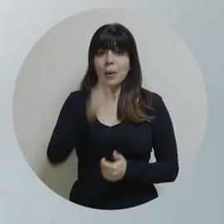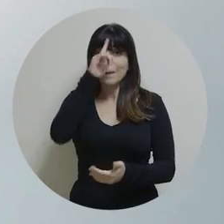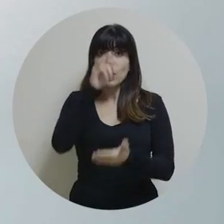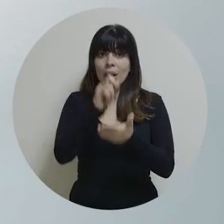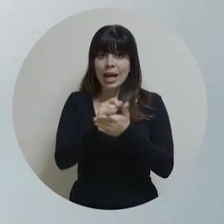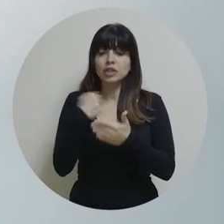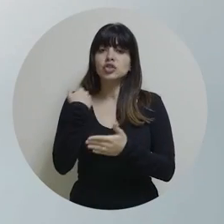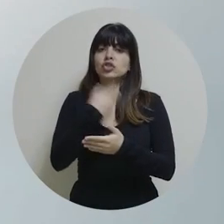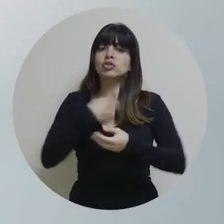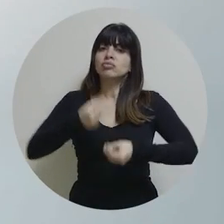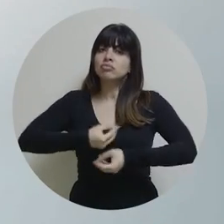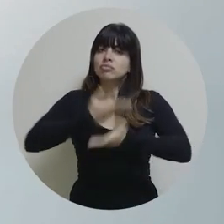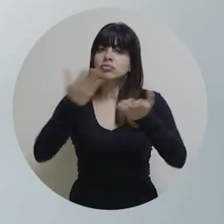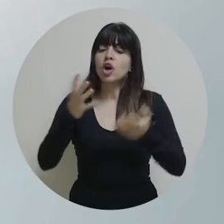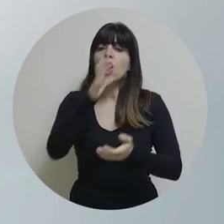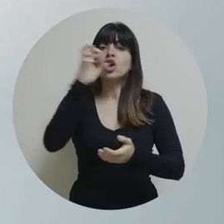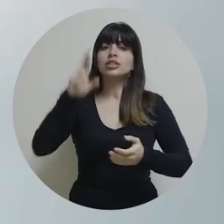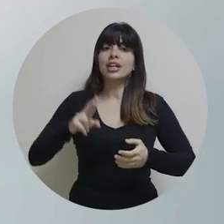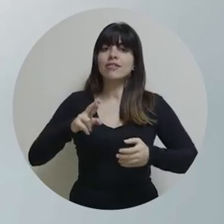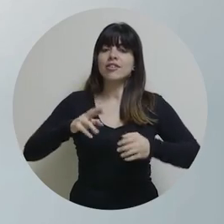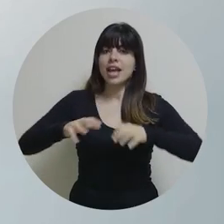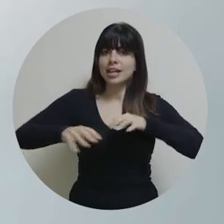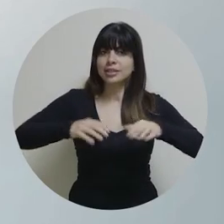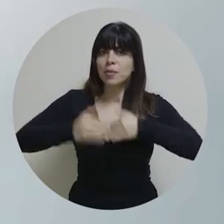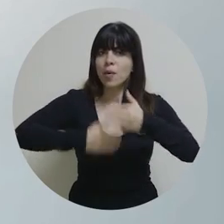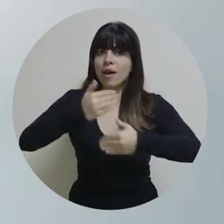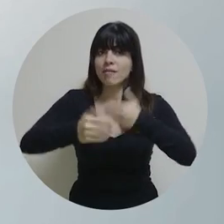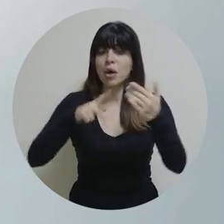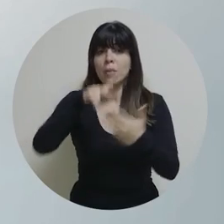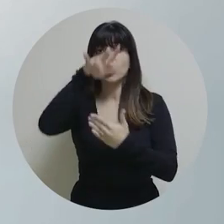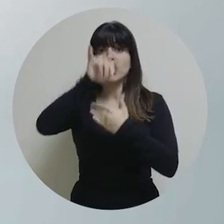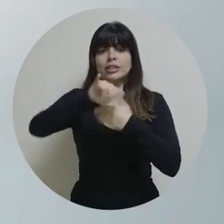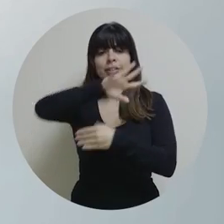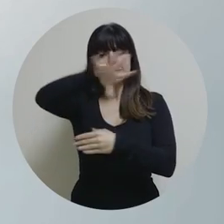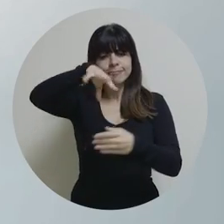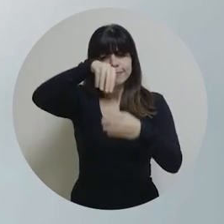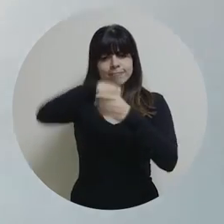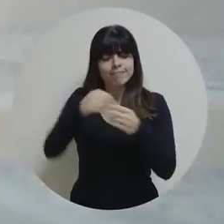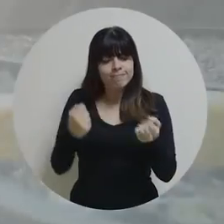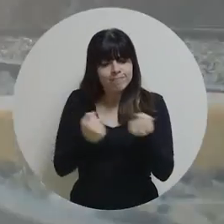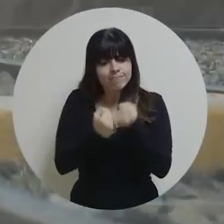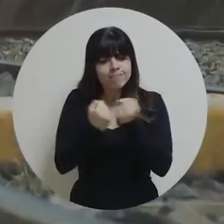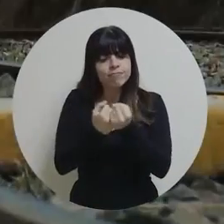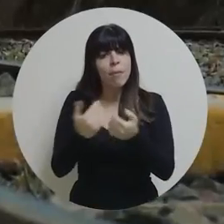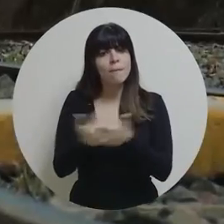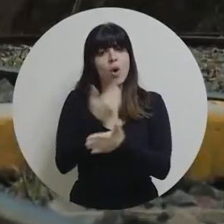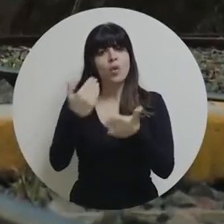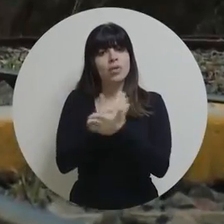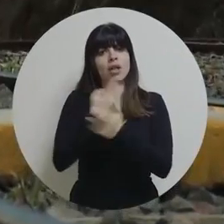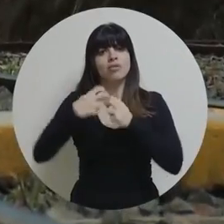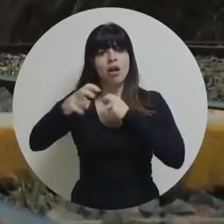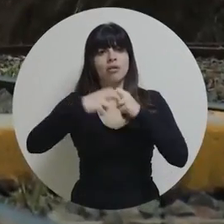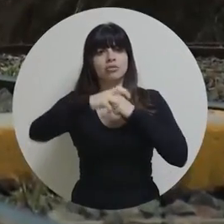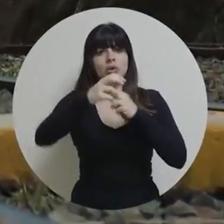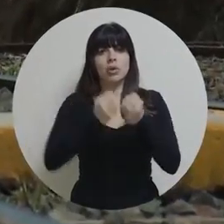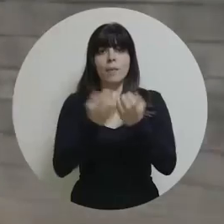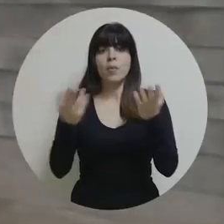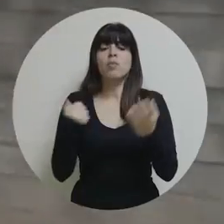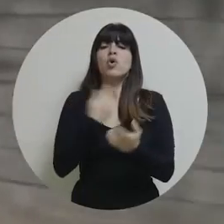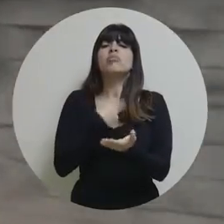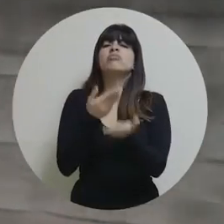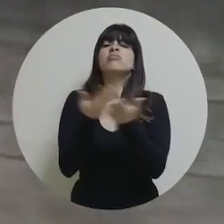Por esto lanzamos Costa Rica se mueve, un proyecto integral que impulsa la modernización del transporte público.